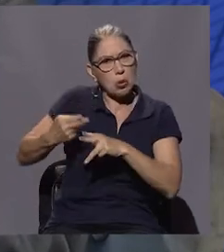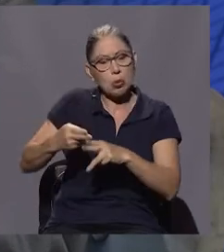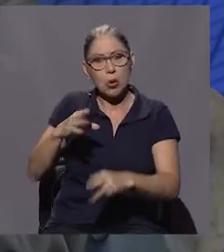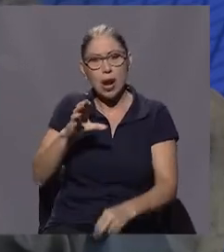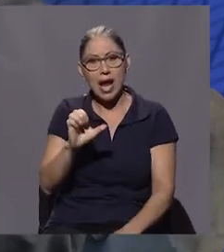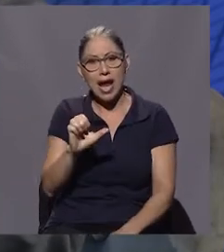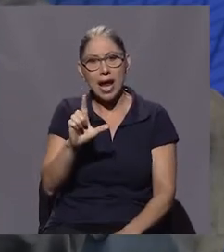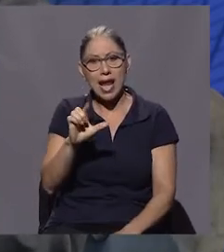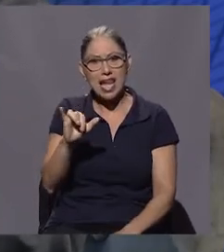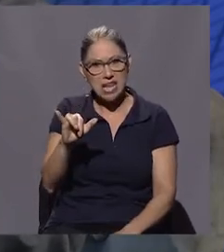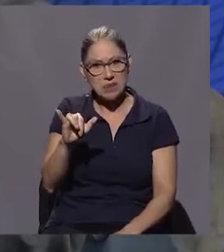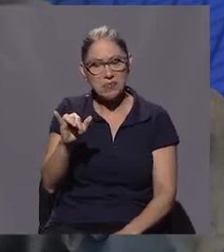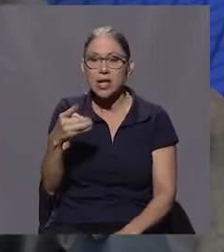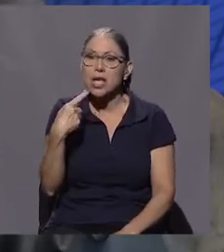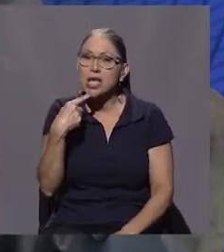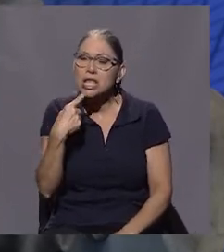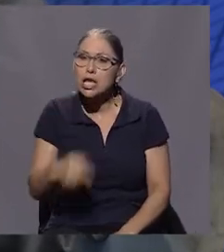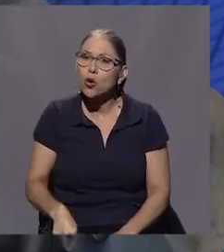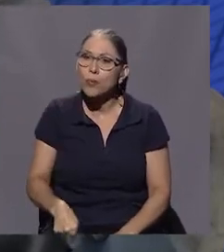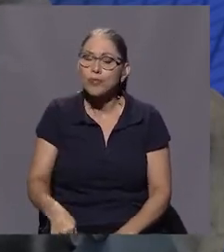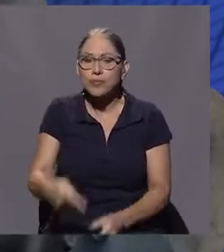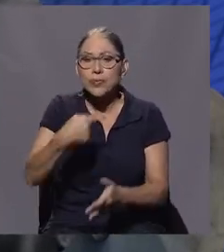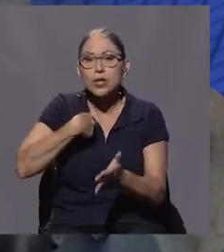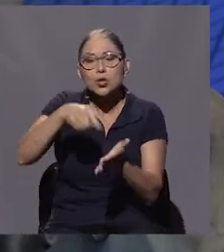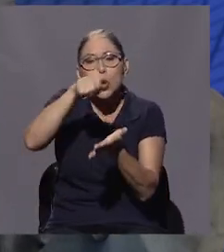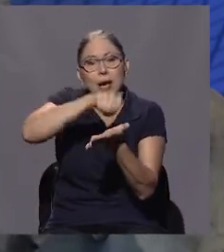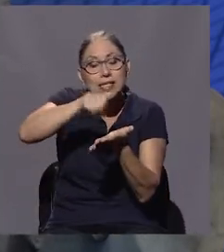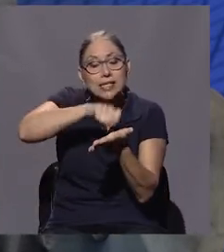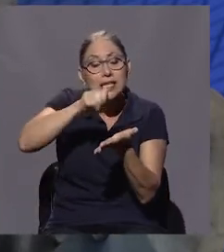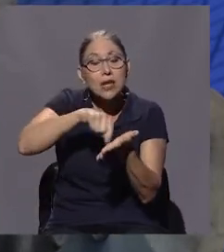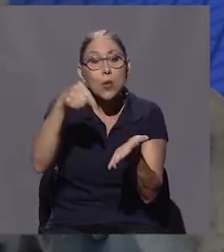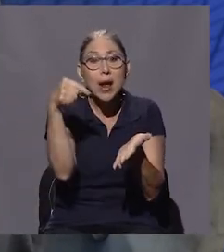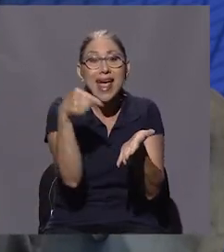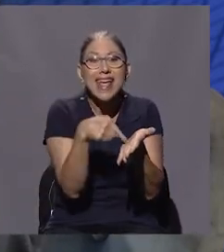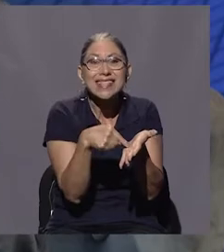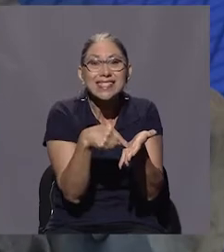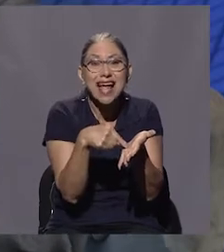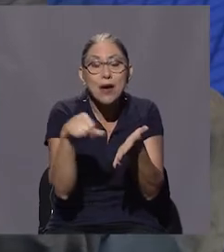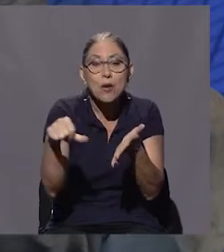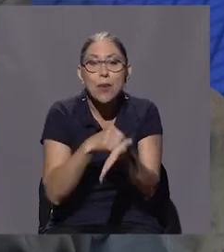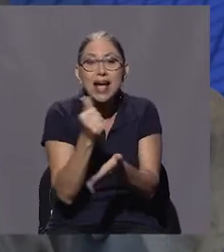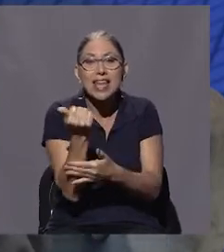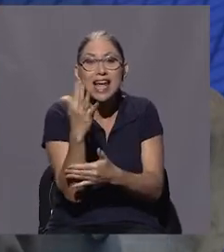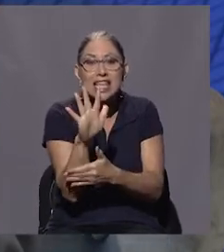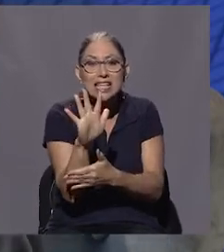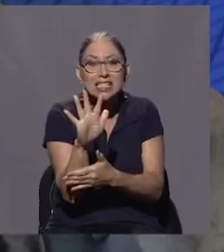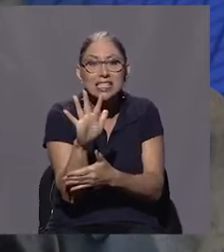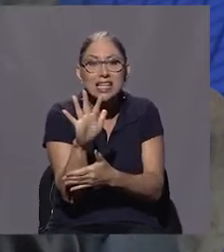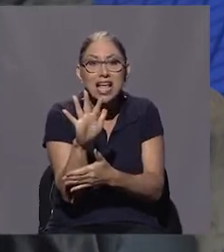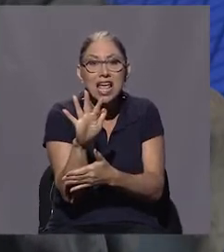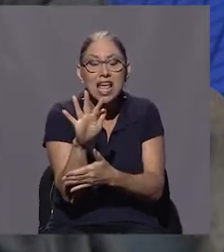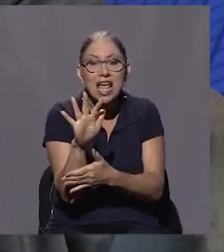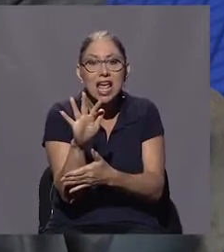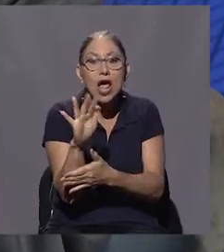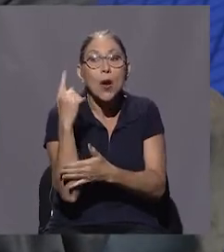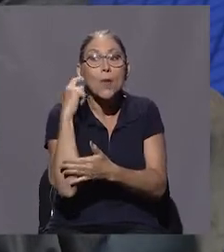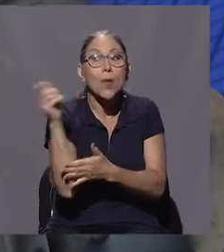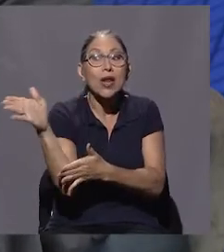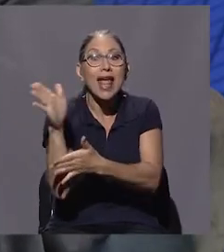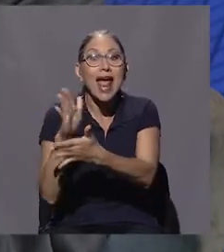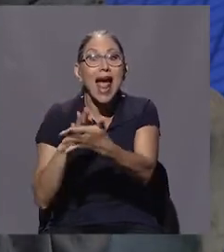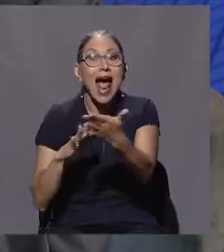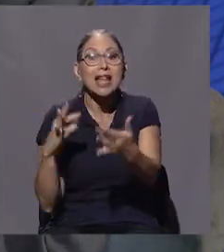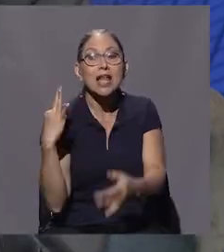dijo, yo escribo esto a invitación, o escribo en esta página 15, a invitación de, o sea,